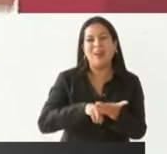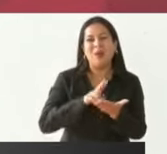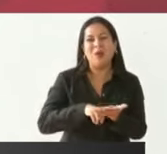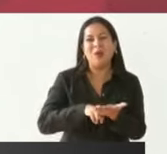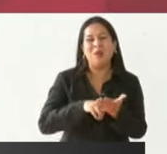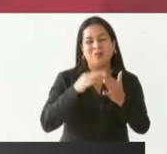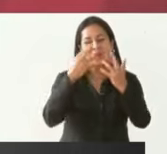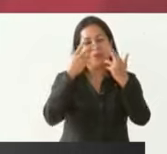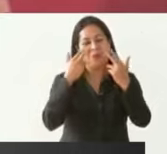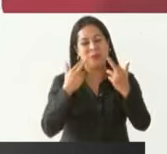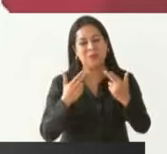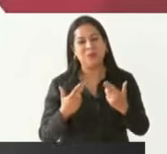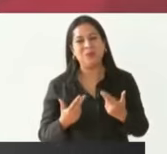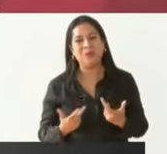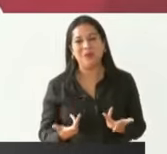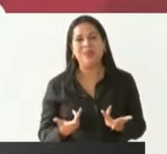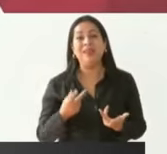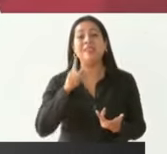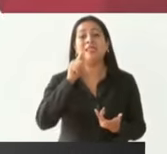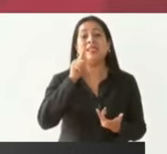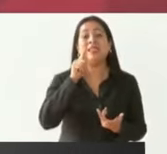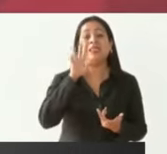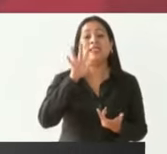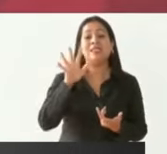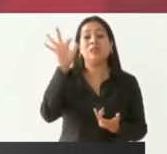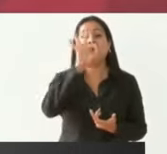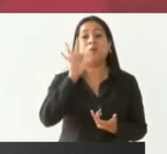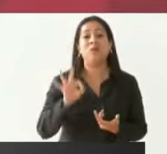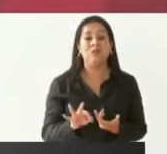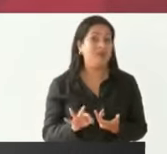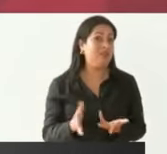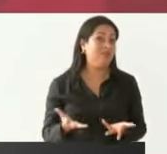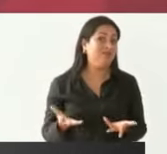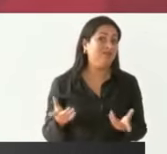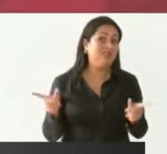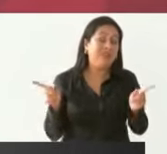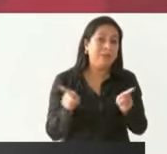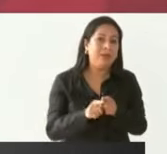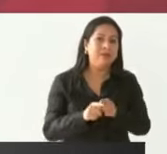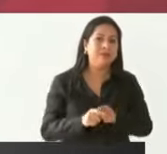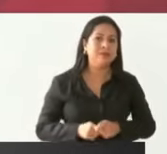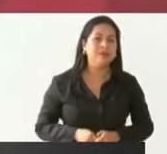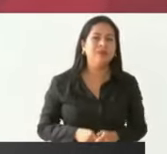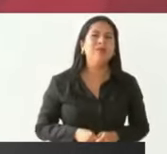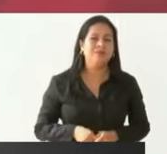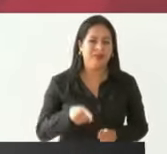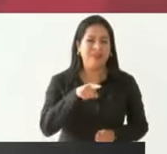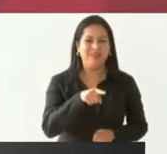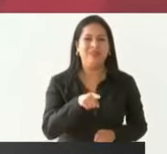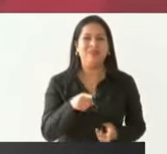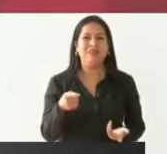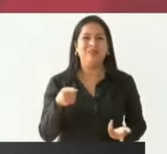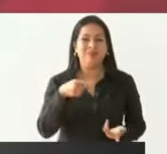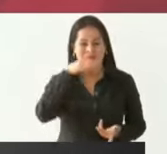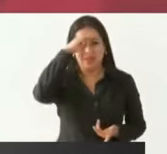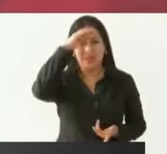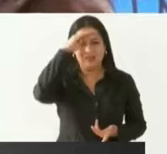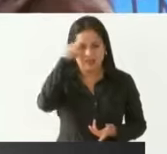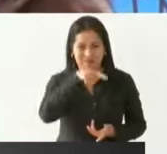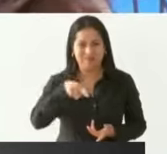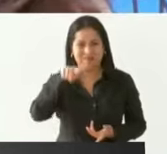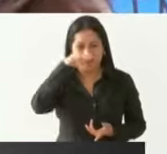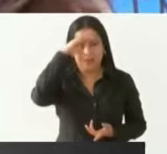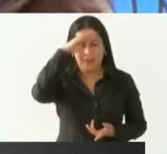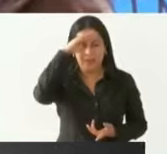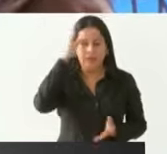deterioró 75%. Nada más, pónganse a pensar